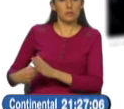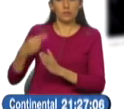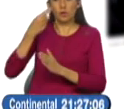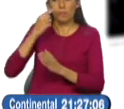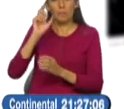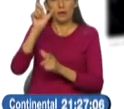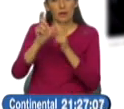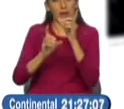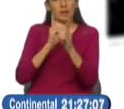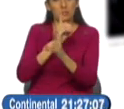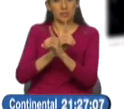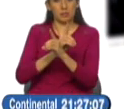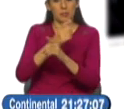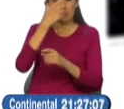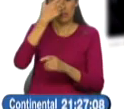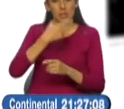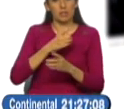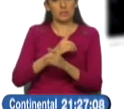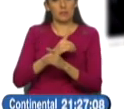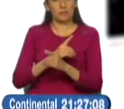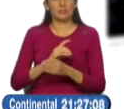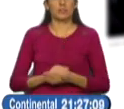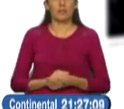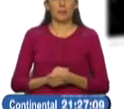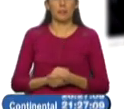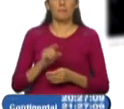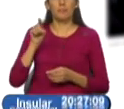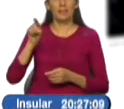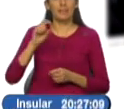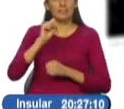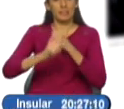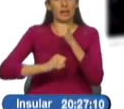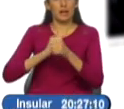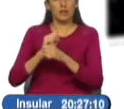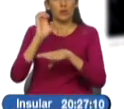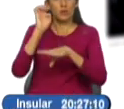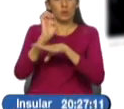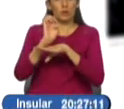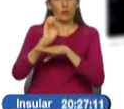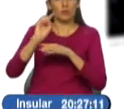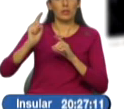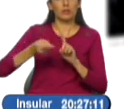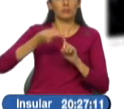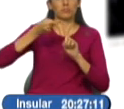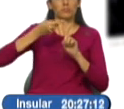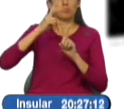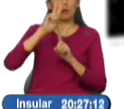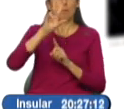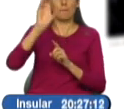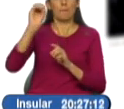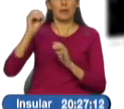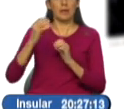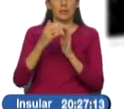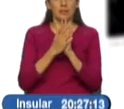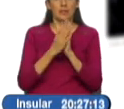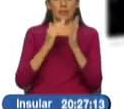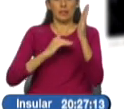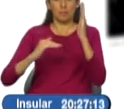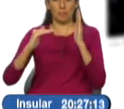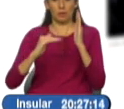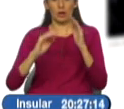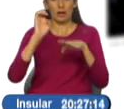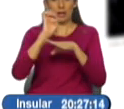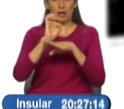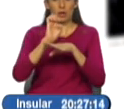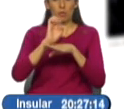discriminación por motivos de discapacidad. Ese año Ecuador se convirtió en el vigésimo país en ratificar la Convención sobre